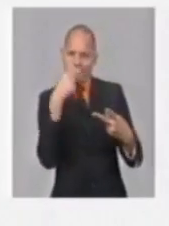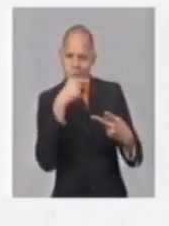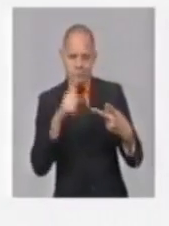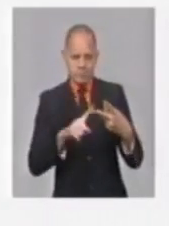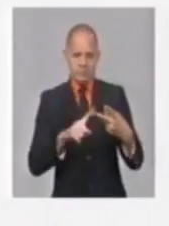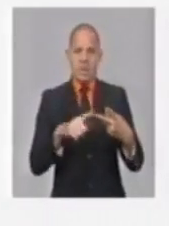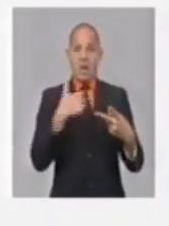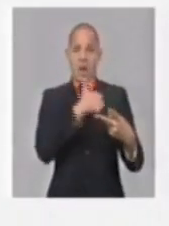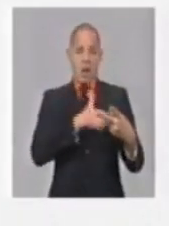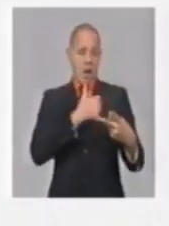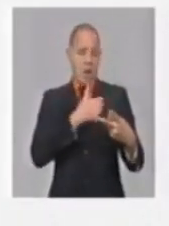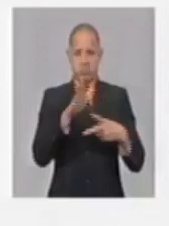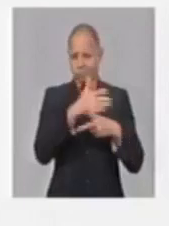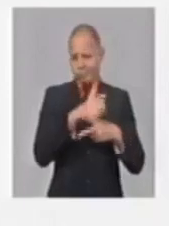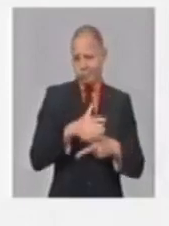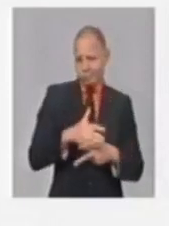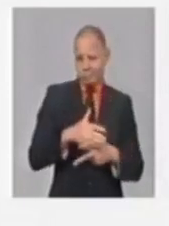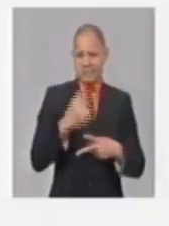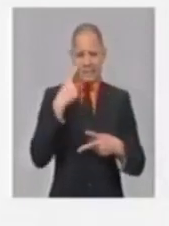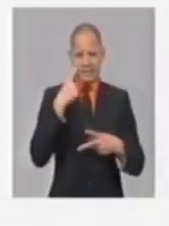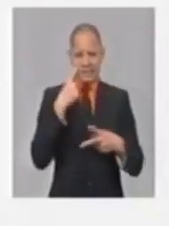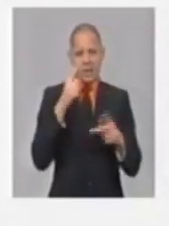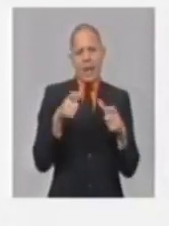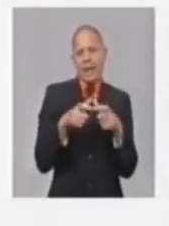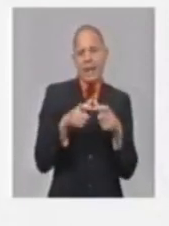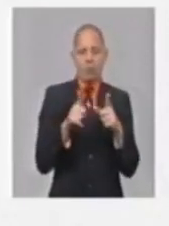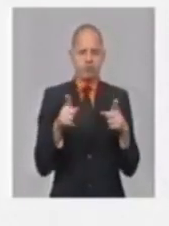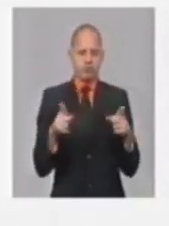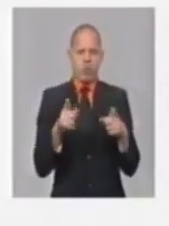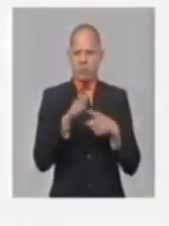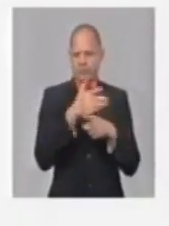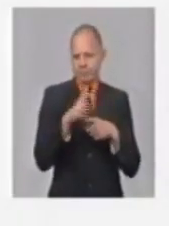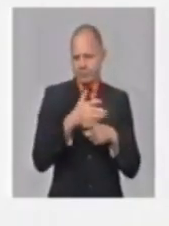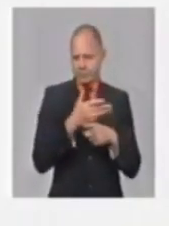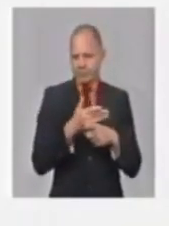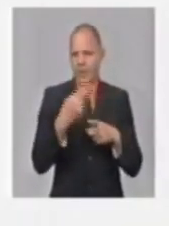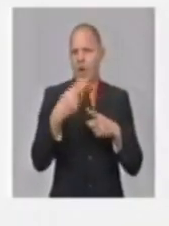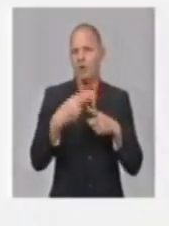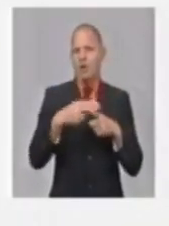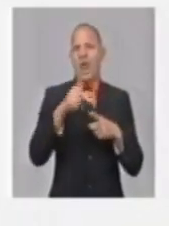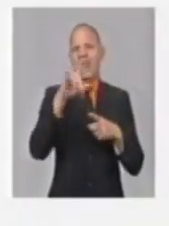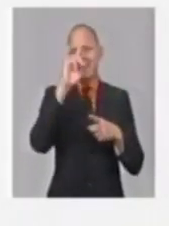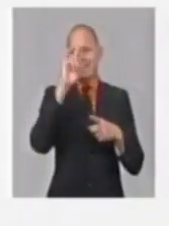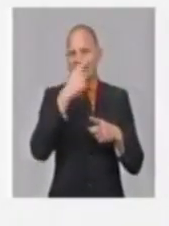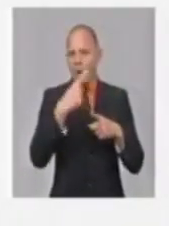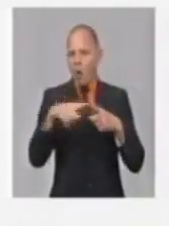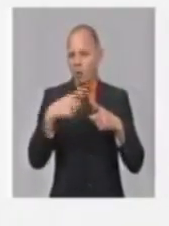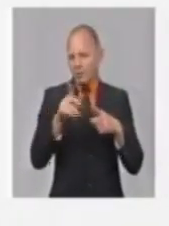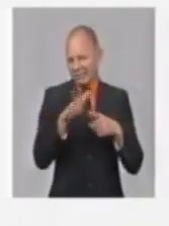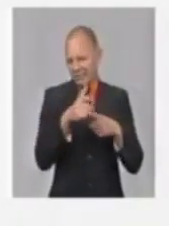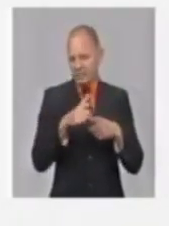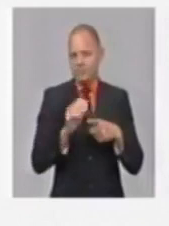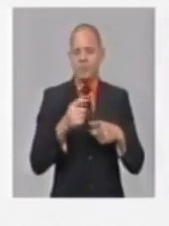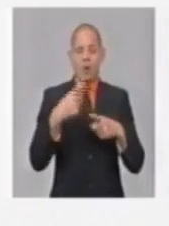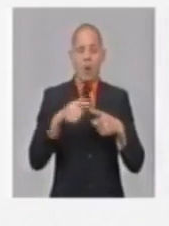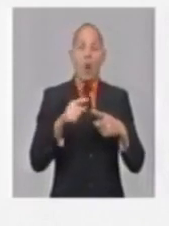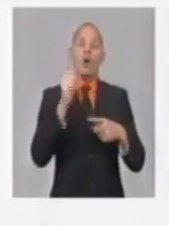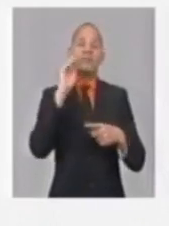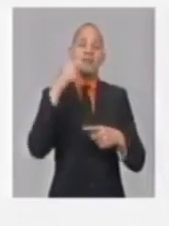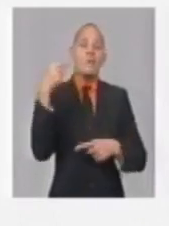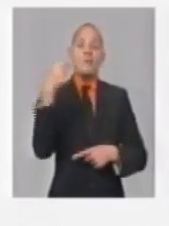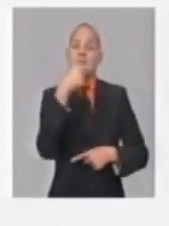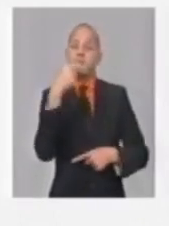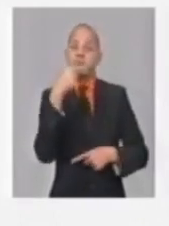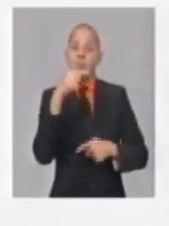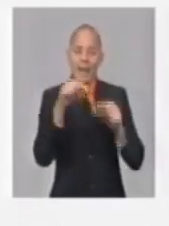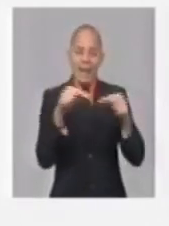en sus diferentes presentaciones o diferentes estructuras, los cepillos dentales. Pero ahí